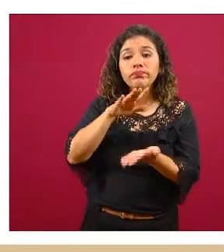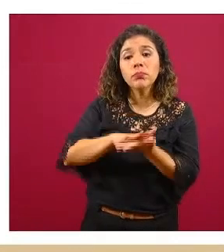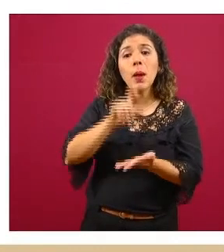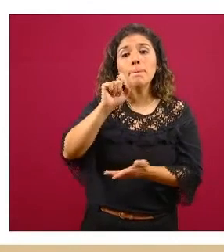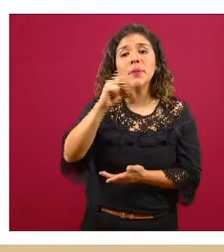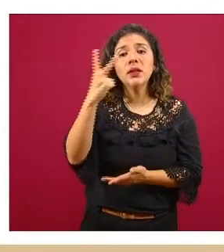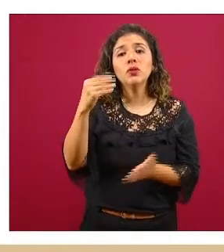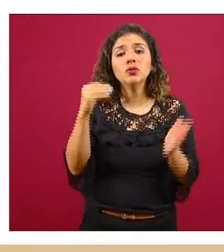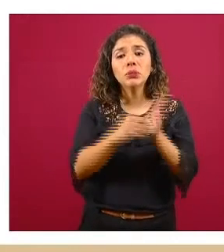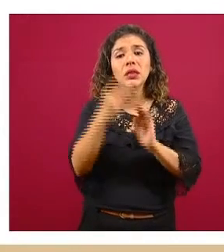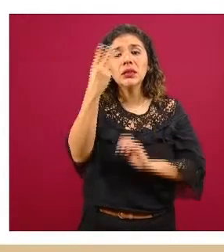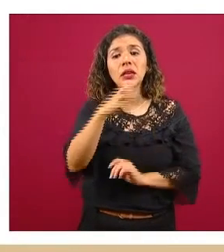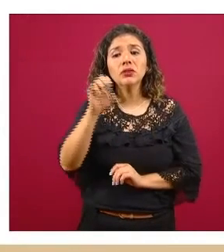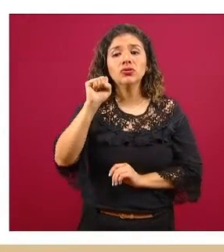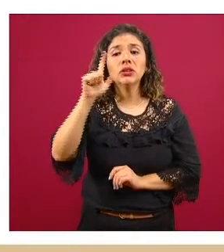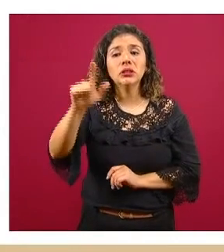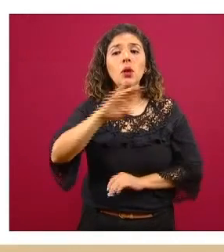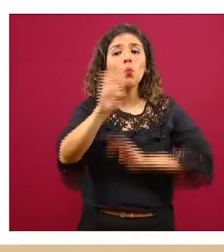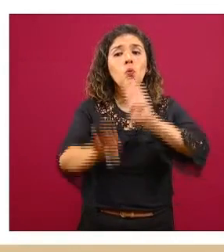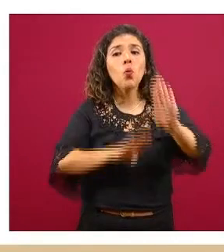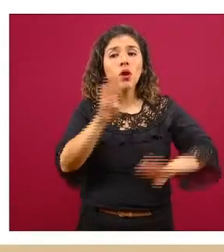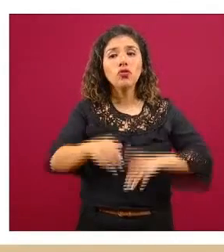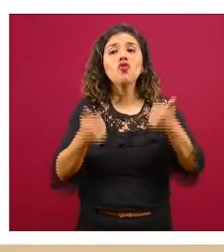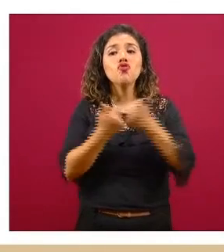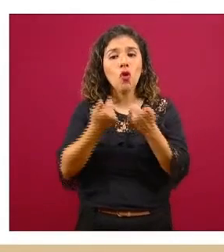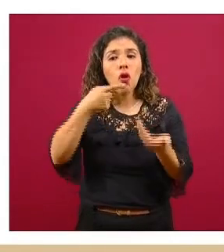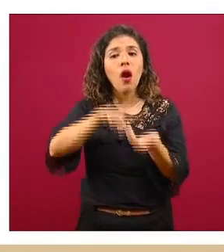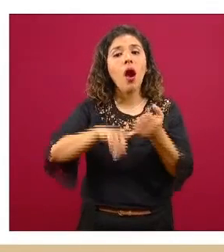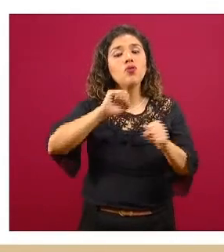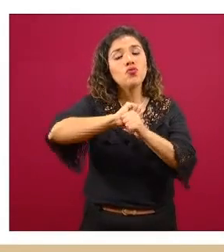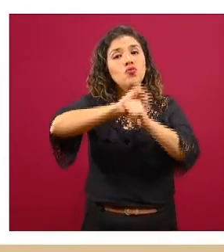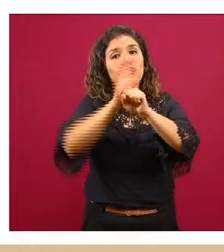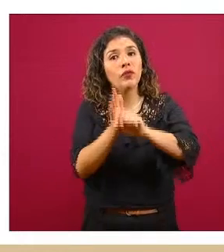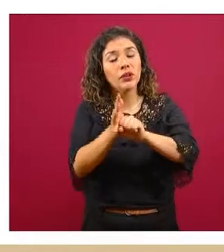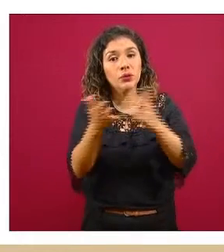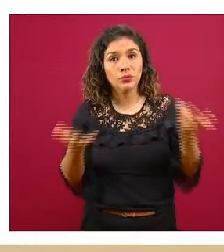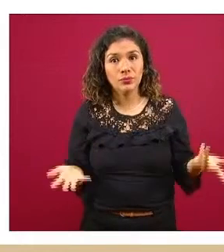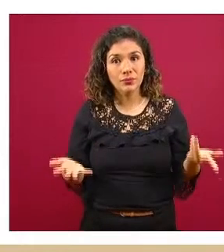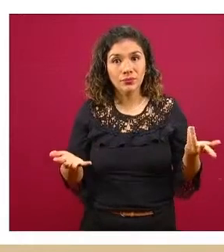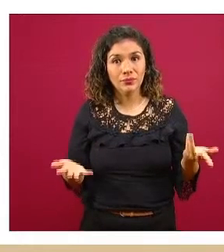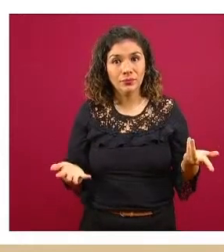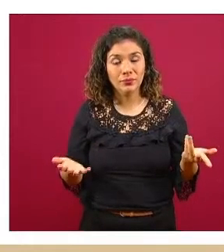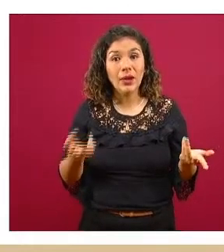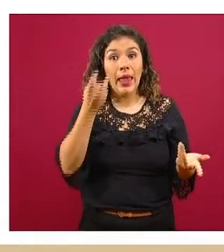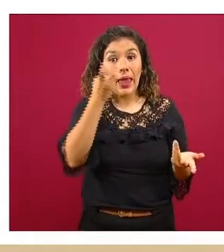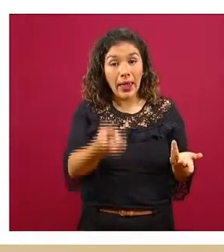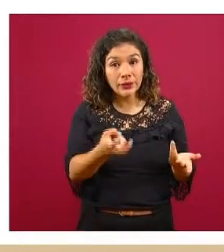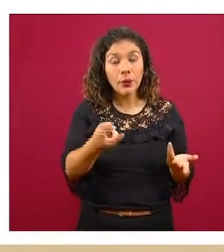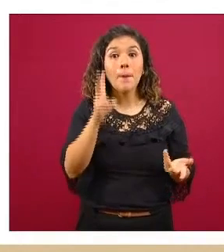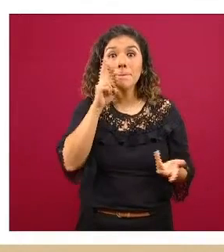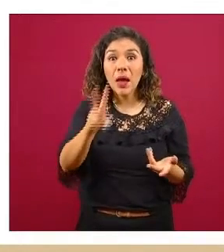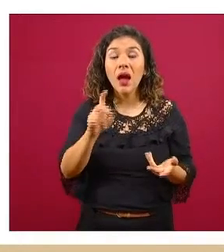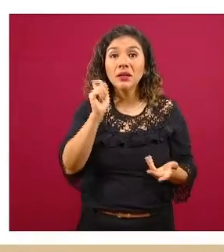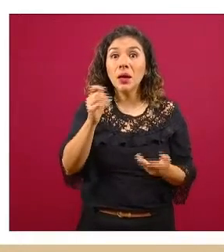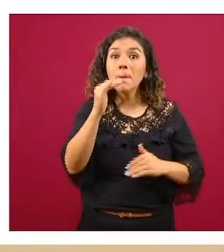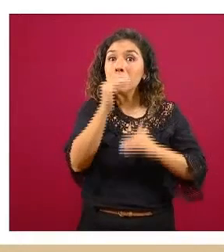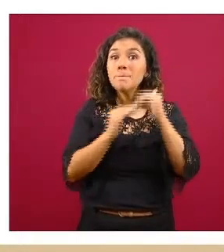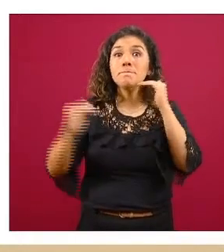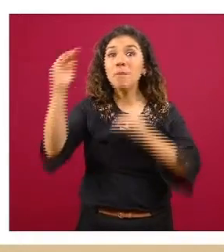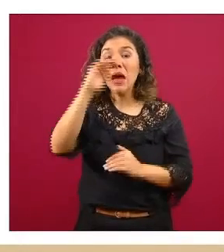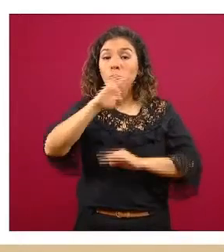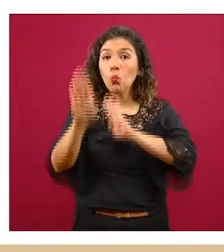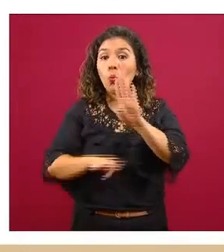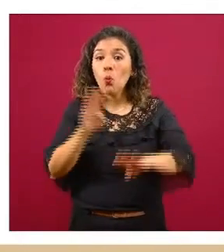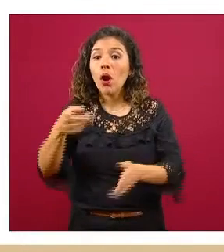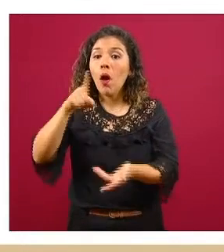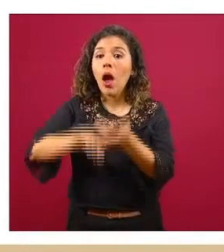.367 muertes confirmadas por virus SARS-CoV-2 y lo que vimos como exceso de mortalidad